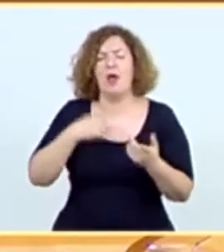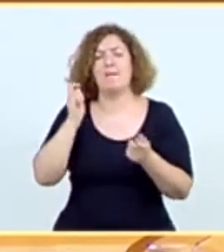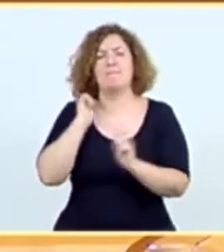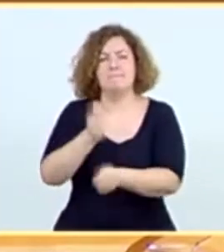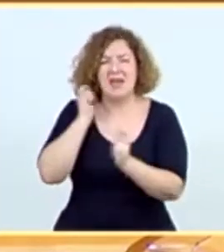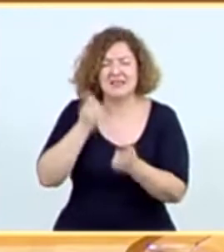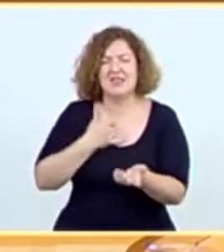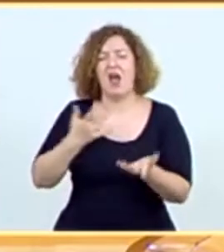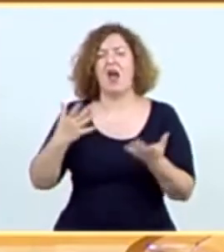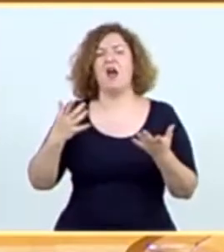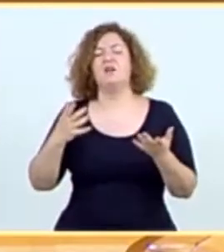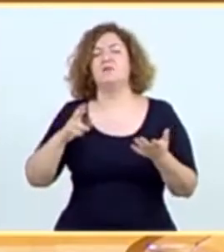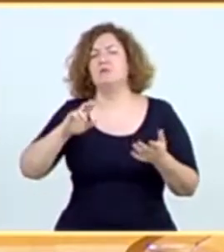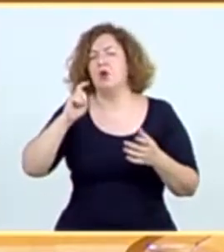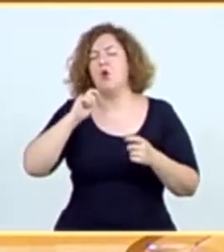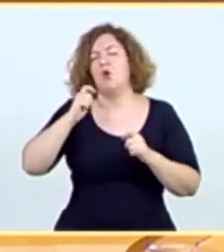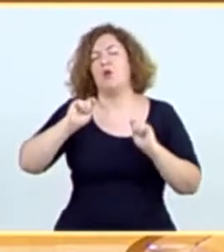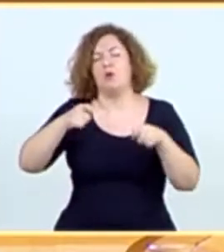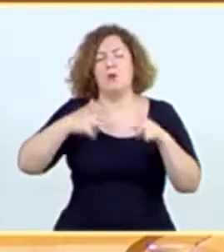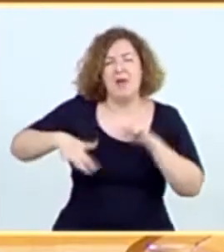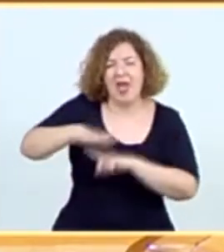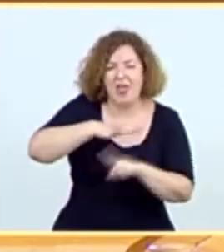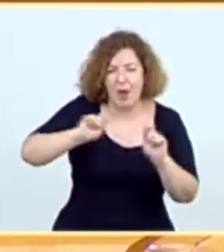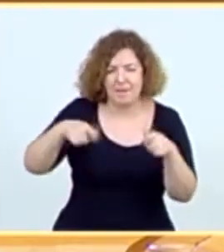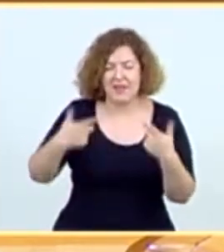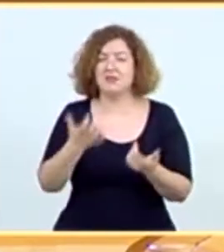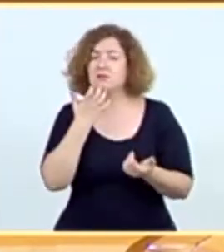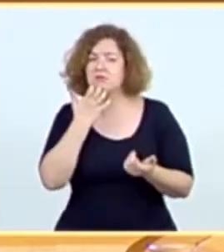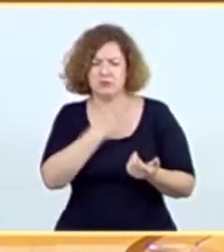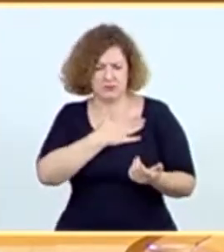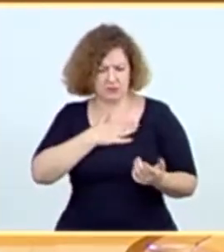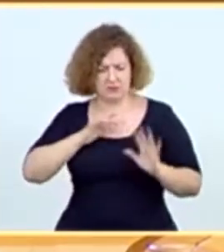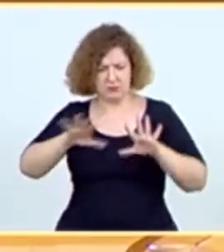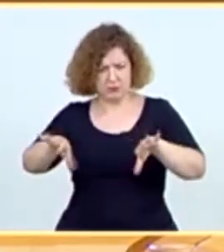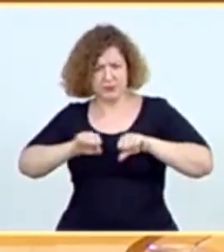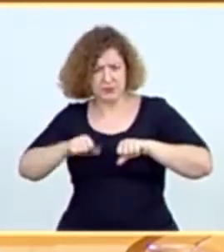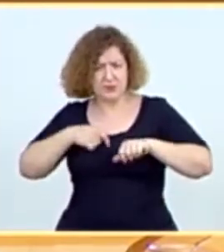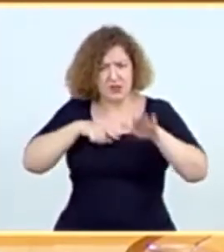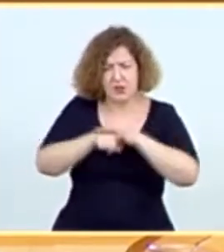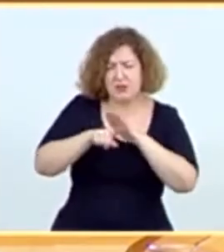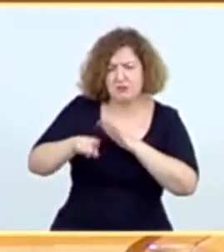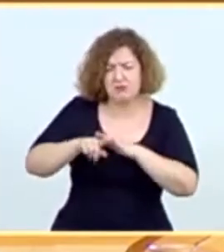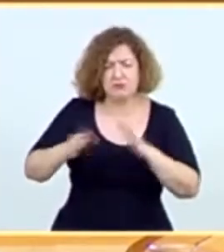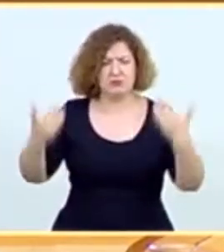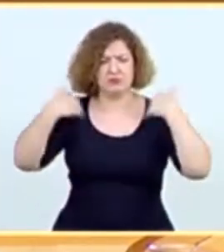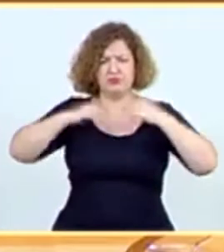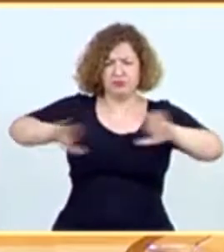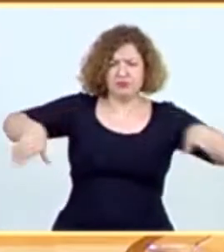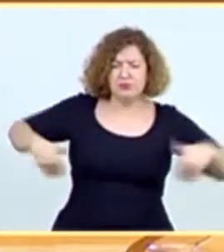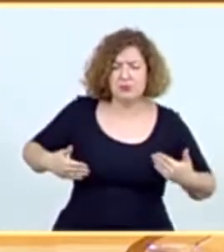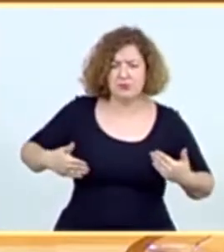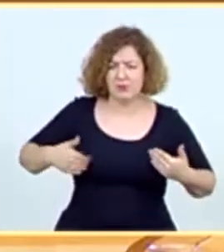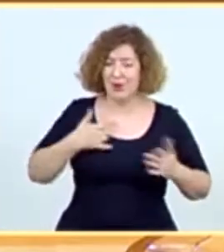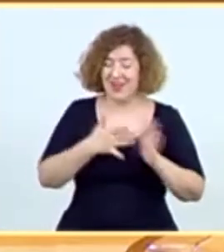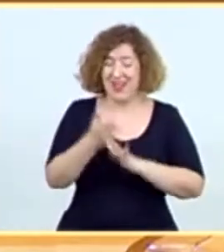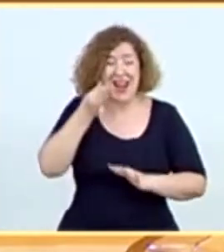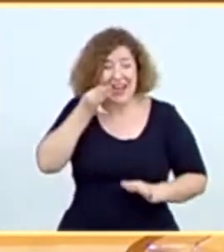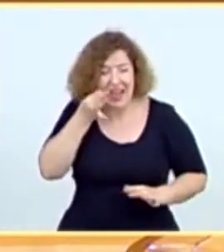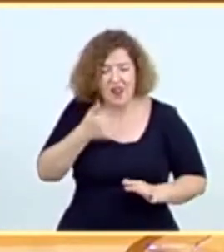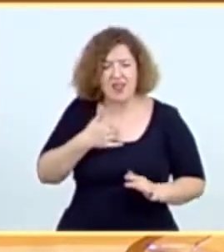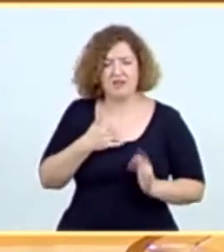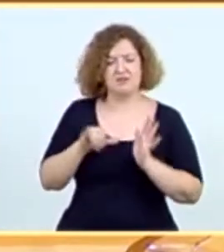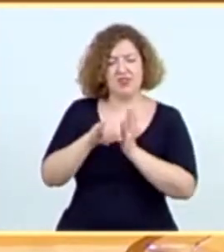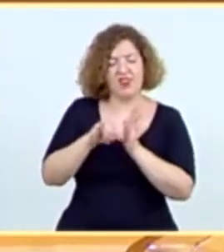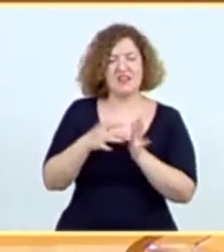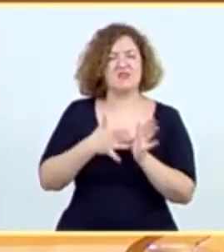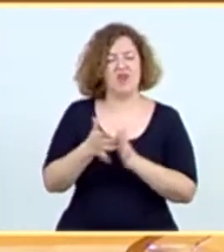o medio ambiente. Queremos gestionar desde nuestras administraciones porque, estando más cerca de la realidad, consideramos que respondemos de manera